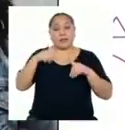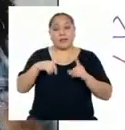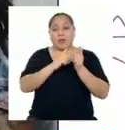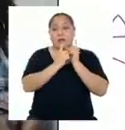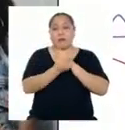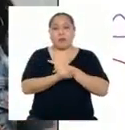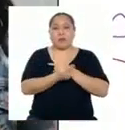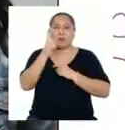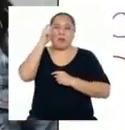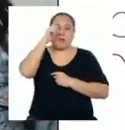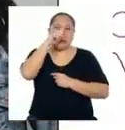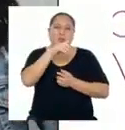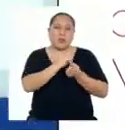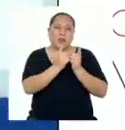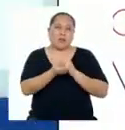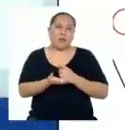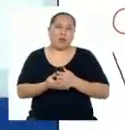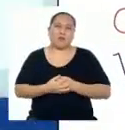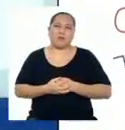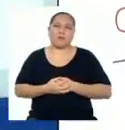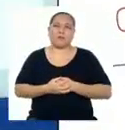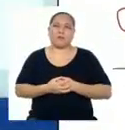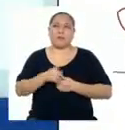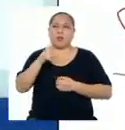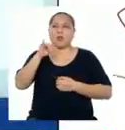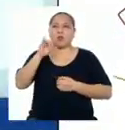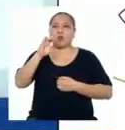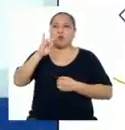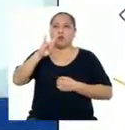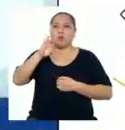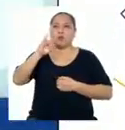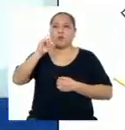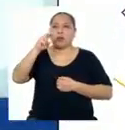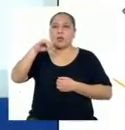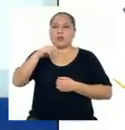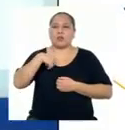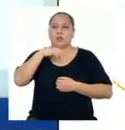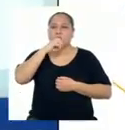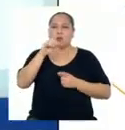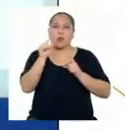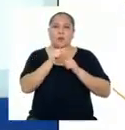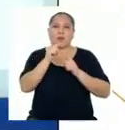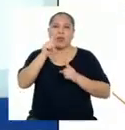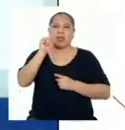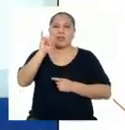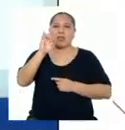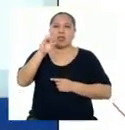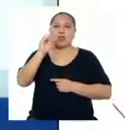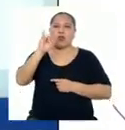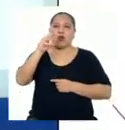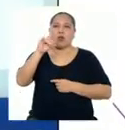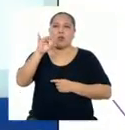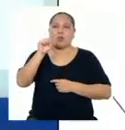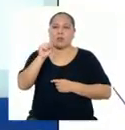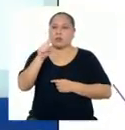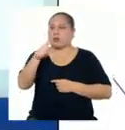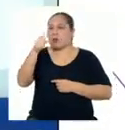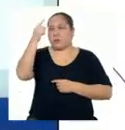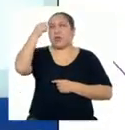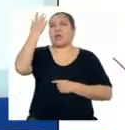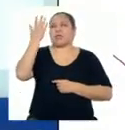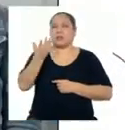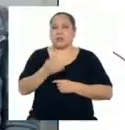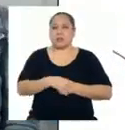cambiarlo se les haga un poco difícil? Luciana, si yo menciono la palabra tiroides, ¿qué es lo primero que